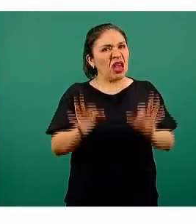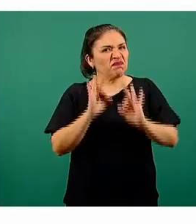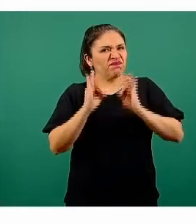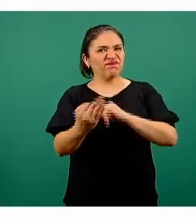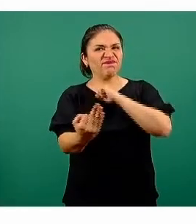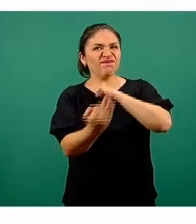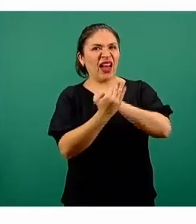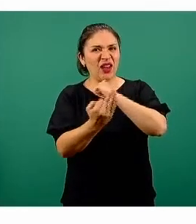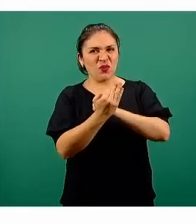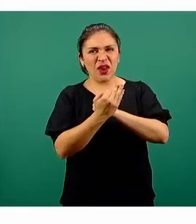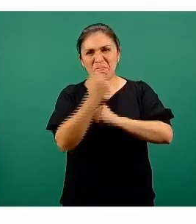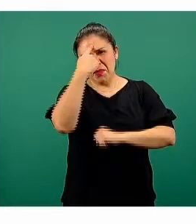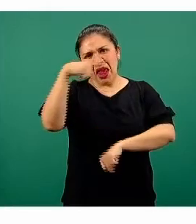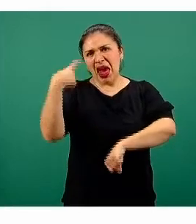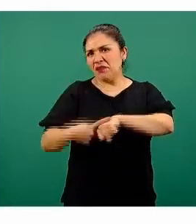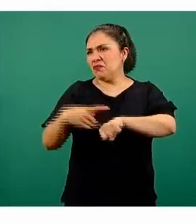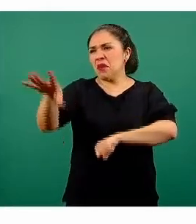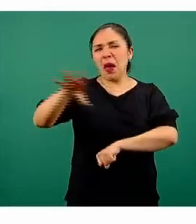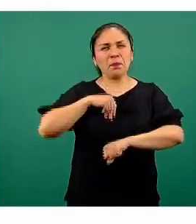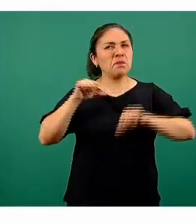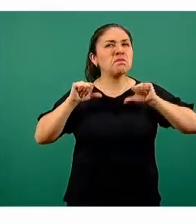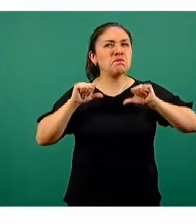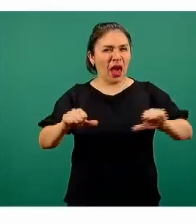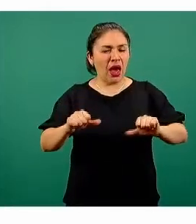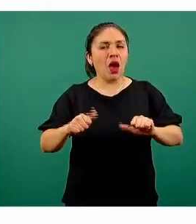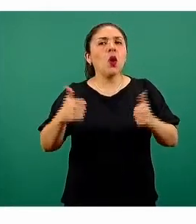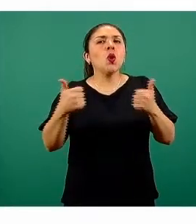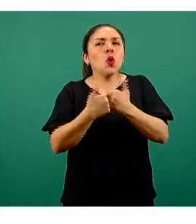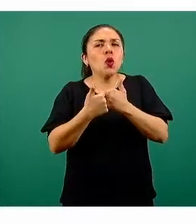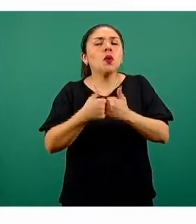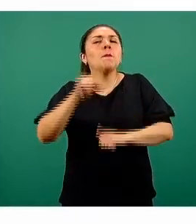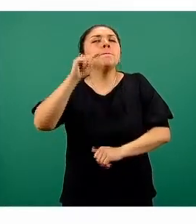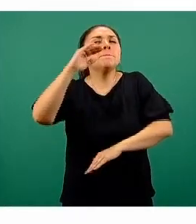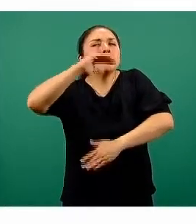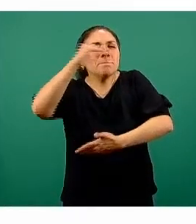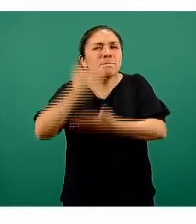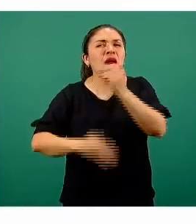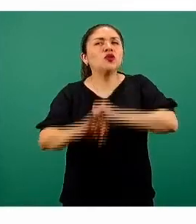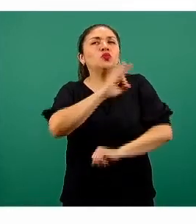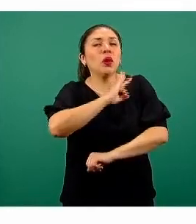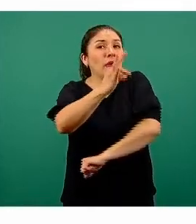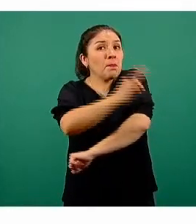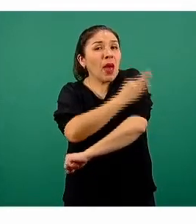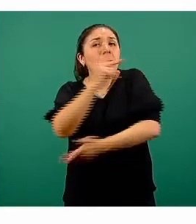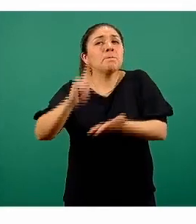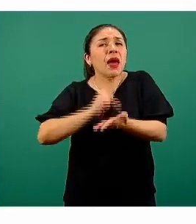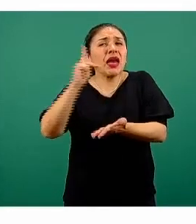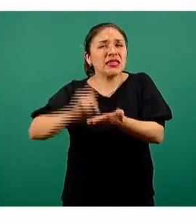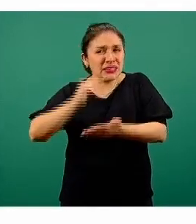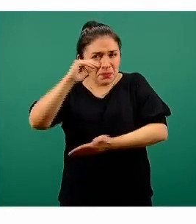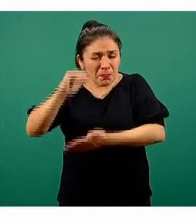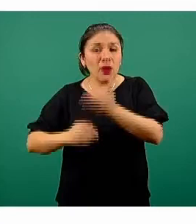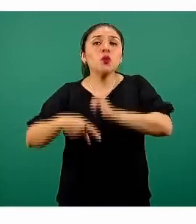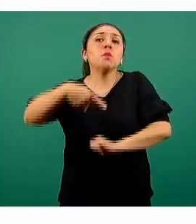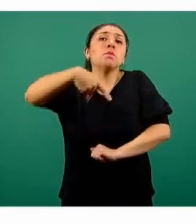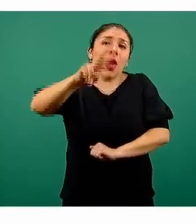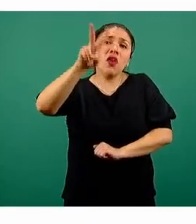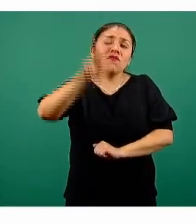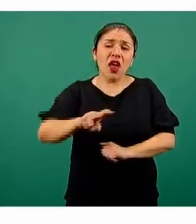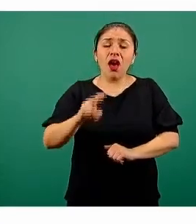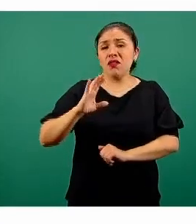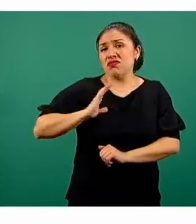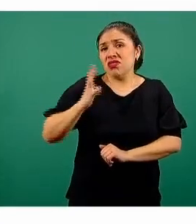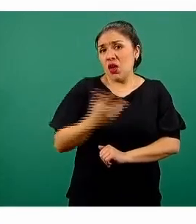contra la enfermedad o contra la infección, con el menor número de dosis posible. Pero en la tecnología de